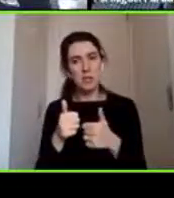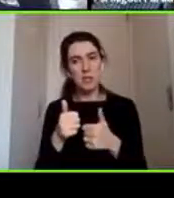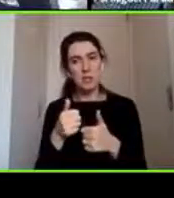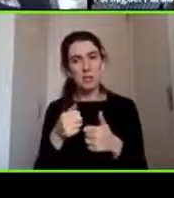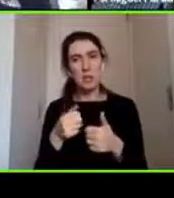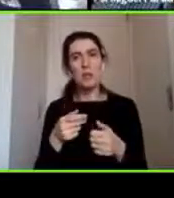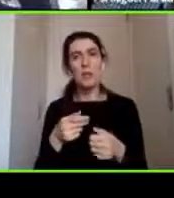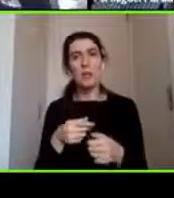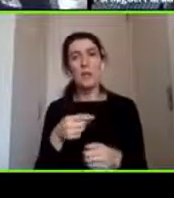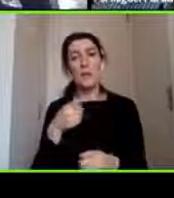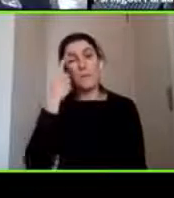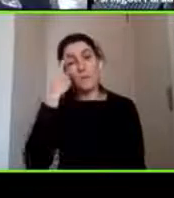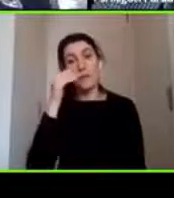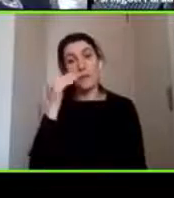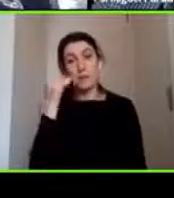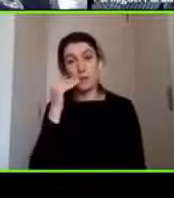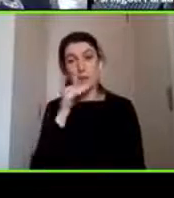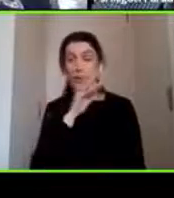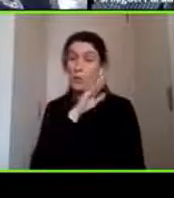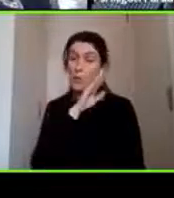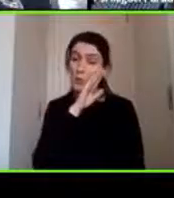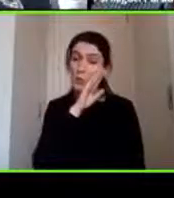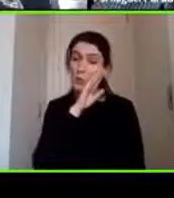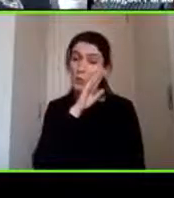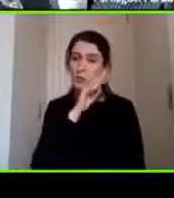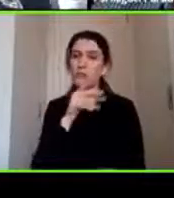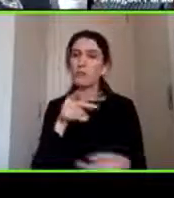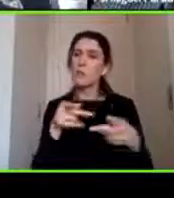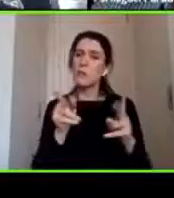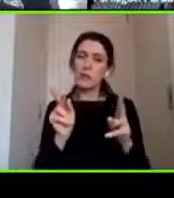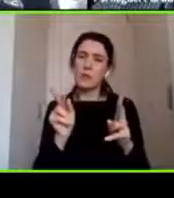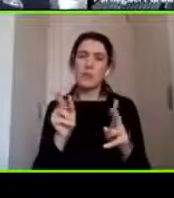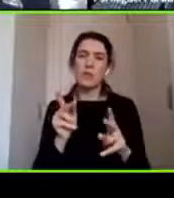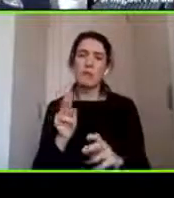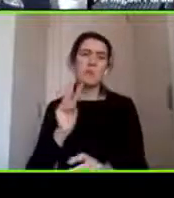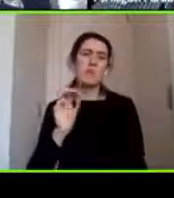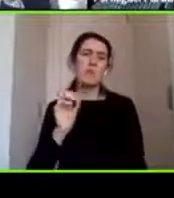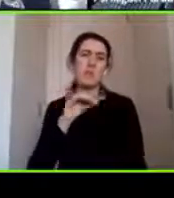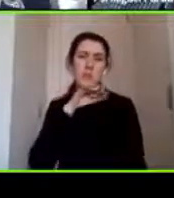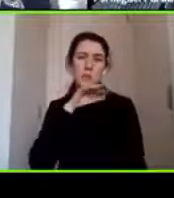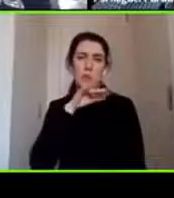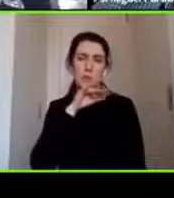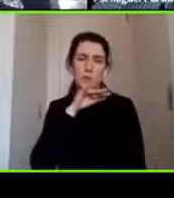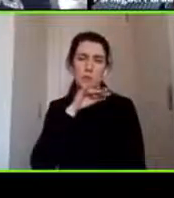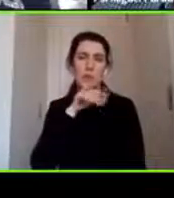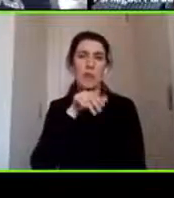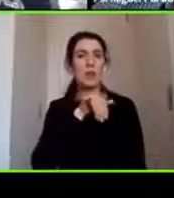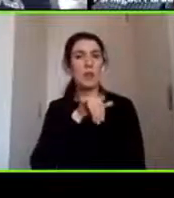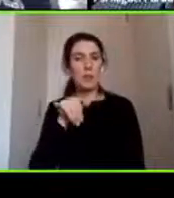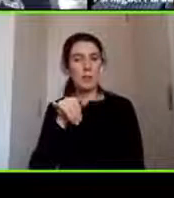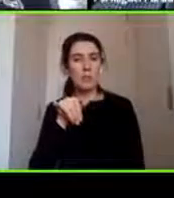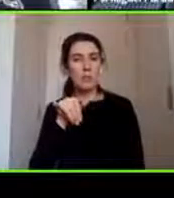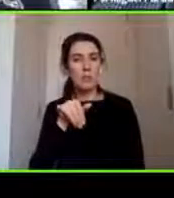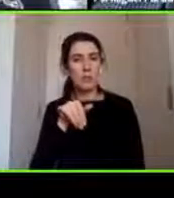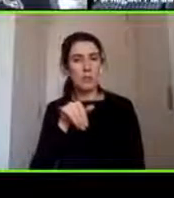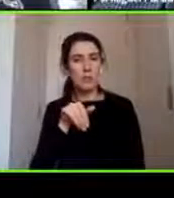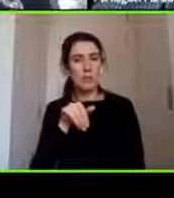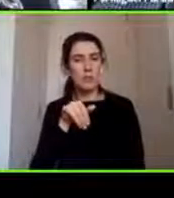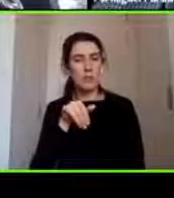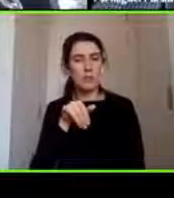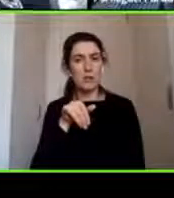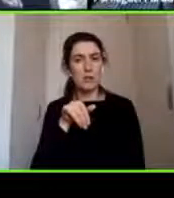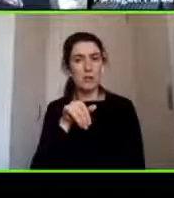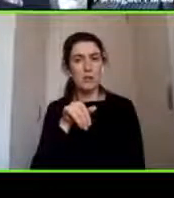niño se duerme dejarlo dormir un rato una media hora y luego de eso reincorporarlo de forma